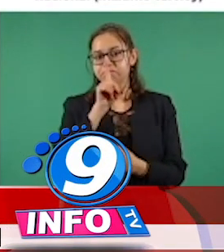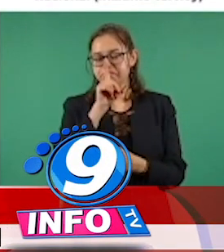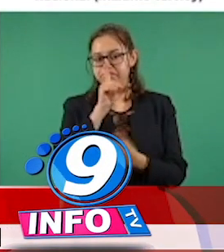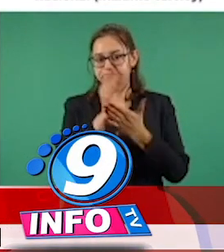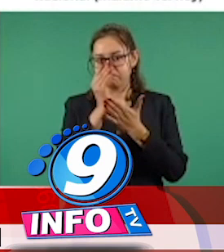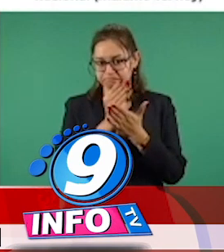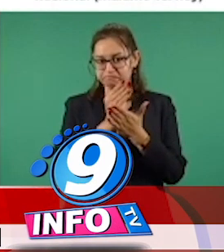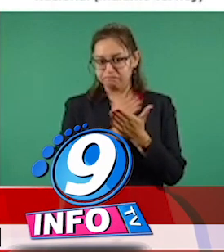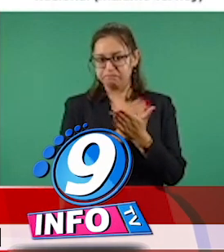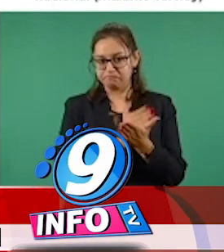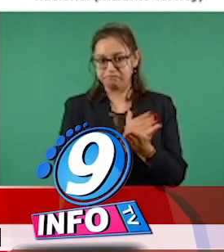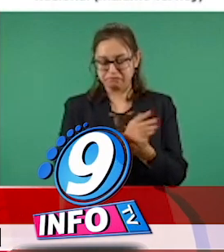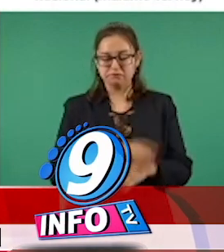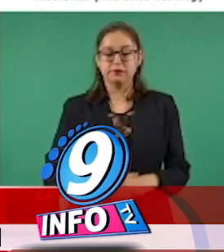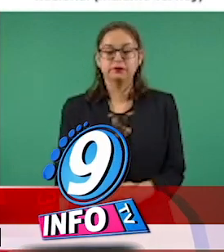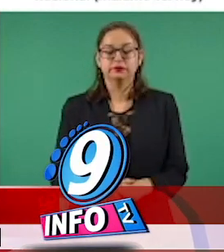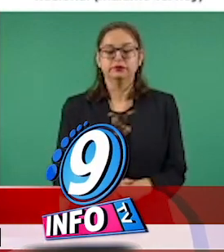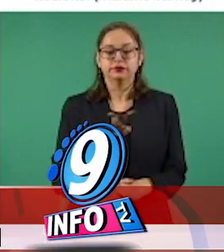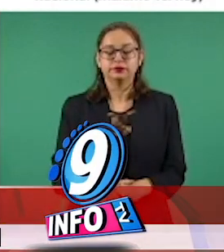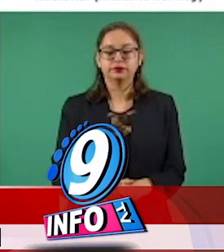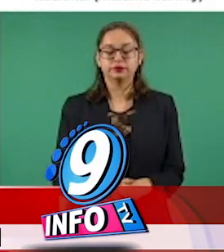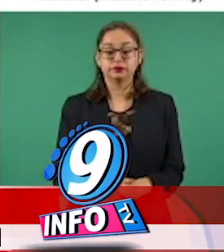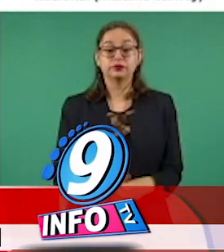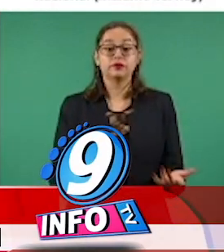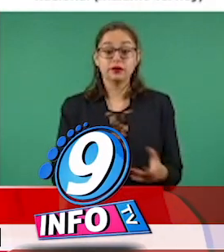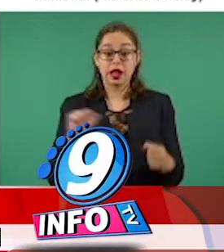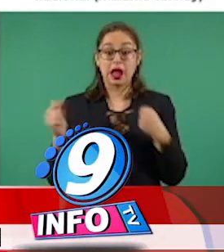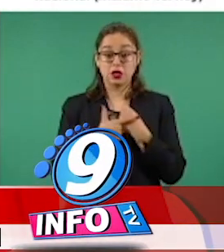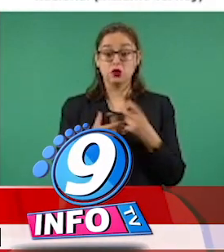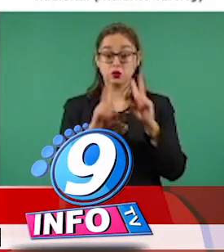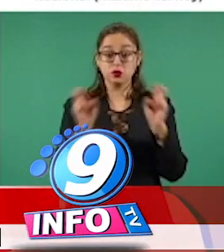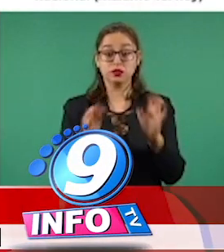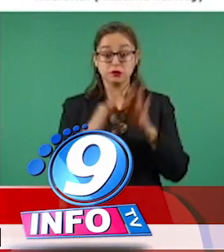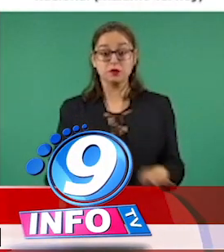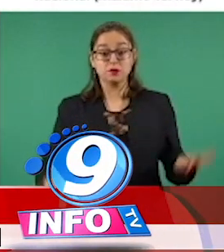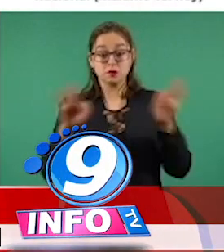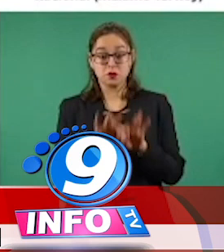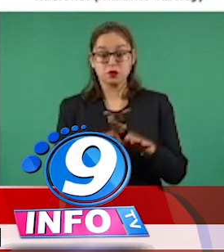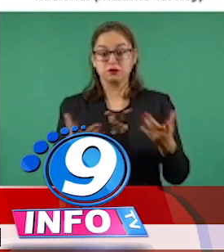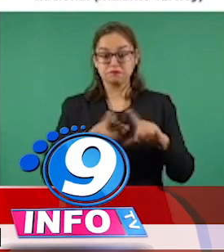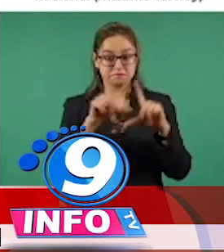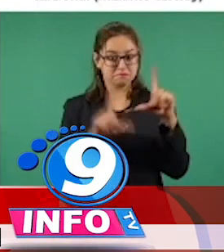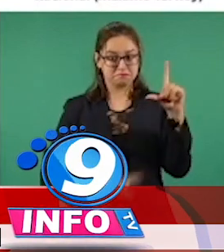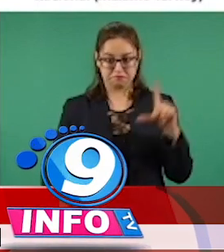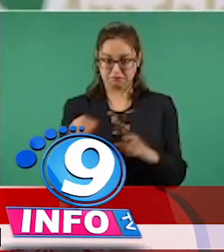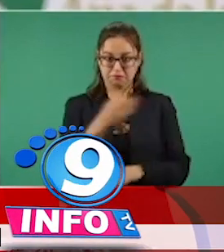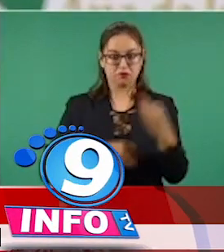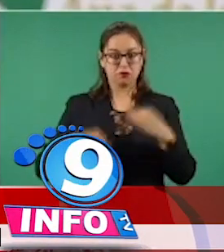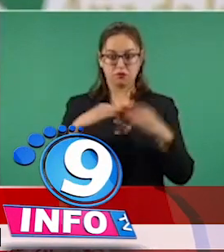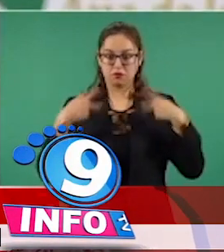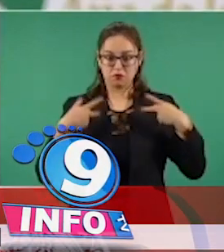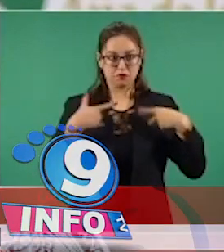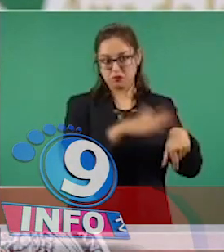alta y salen con éxito. Y un elemento importante, que seguramente es de interés nacional, es qué